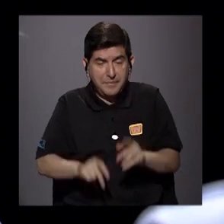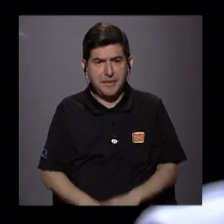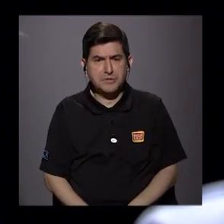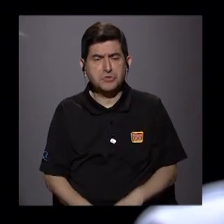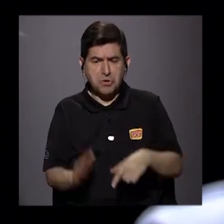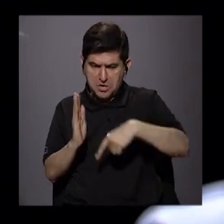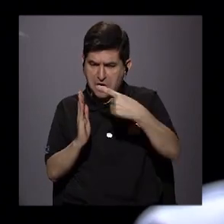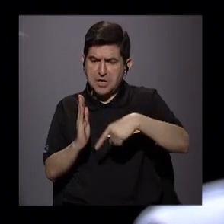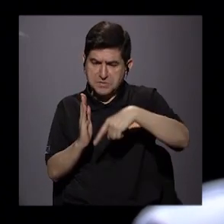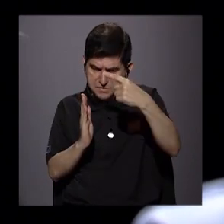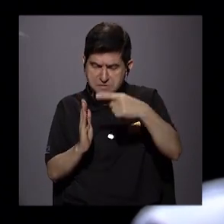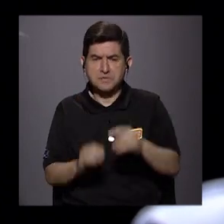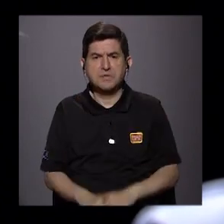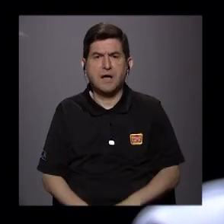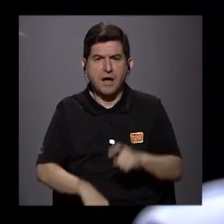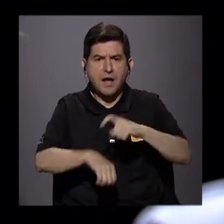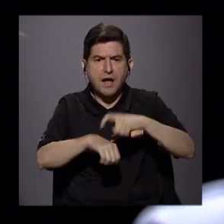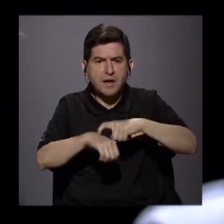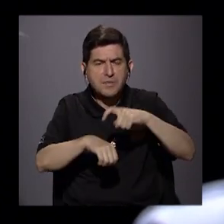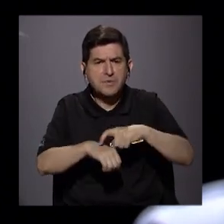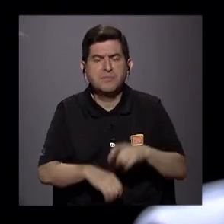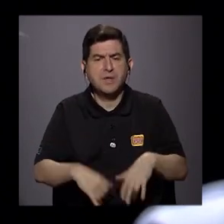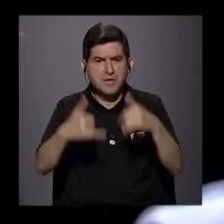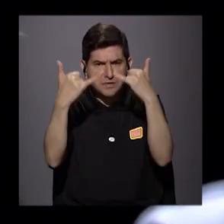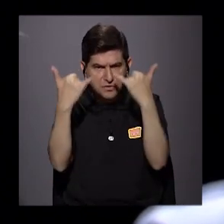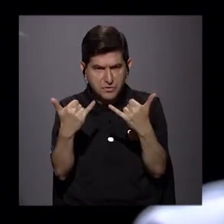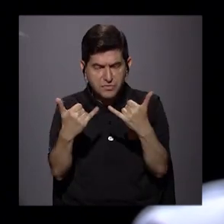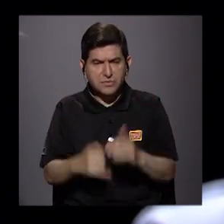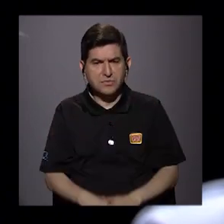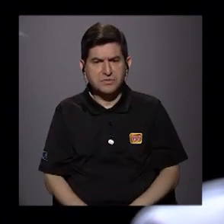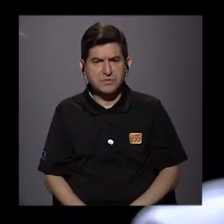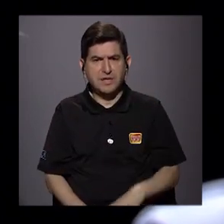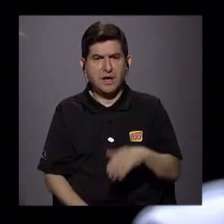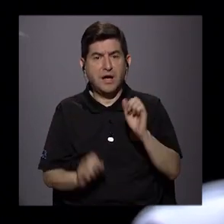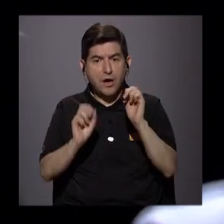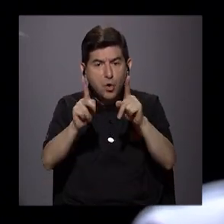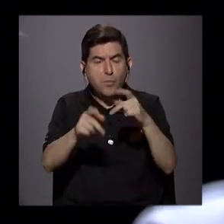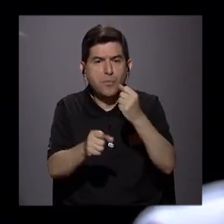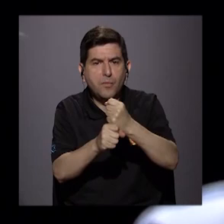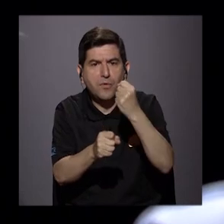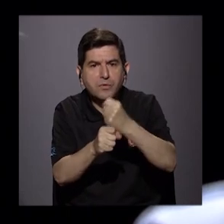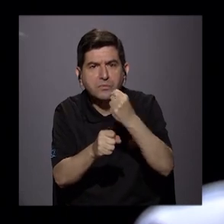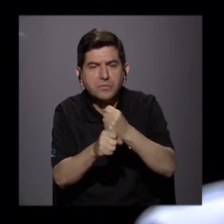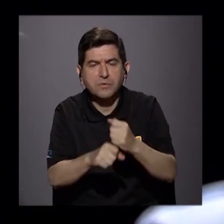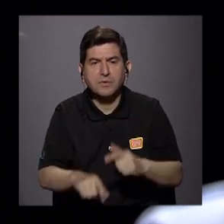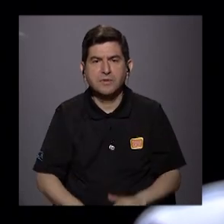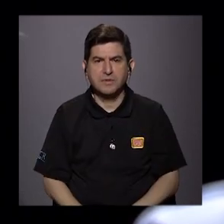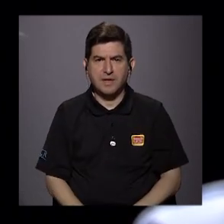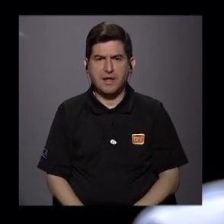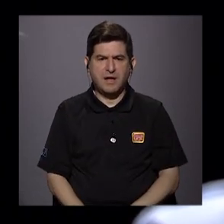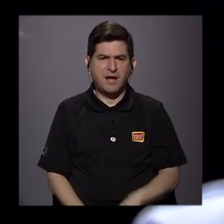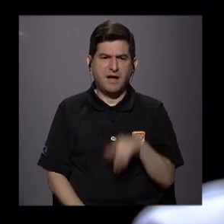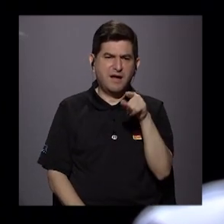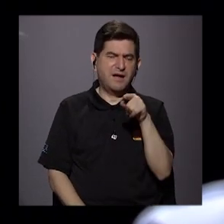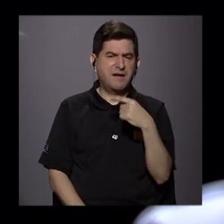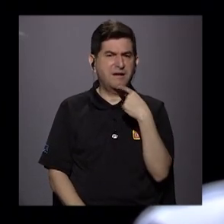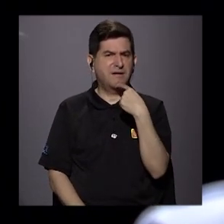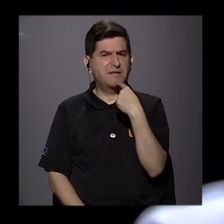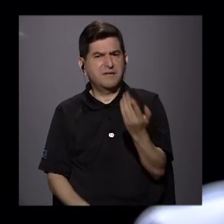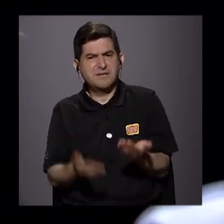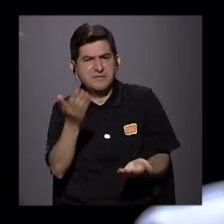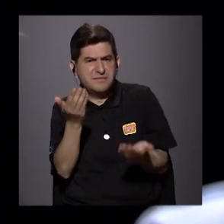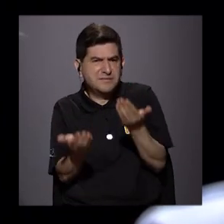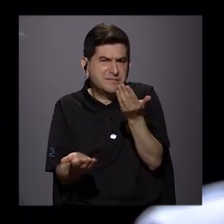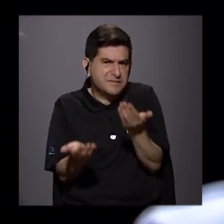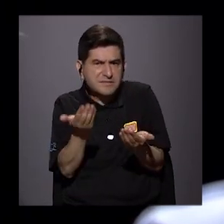calificadas, que cuando llegan a encontrar o obtienen la posibilidad de un empleo, les categorizan de